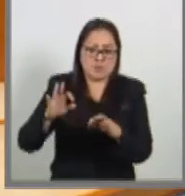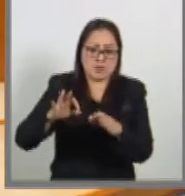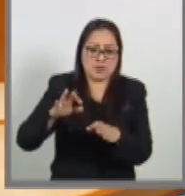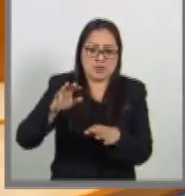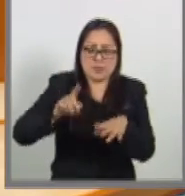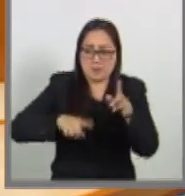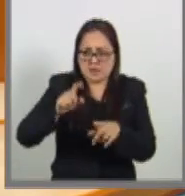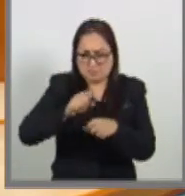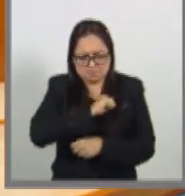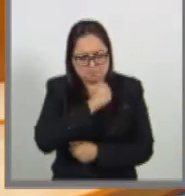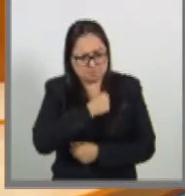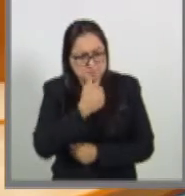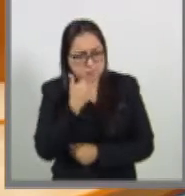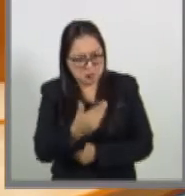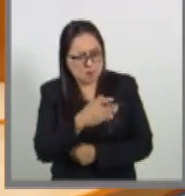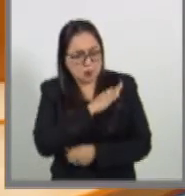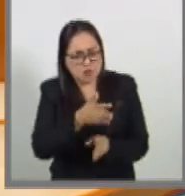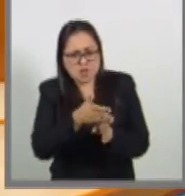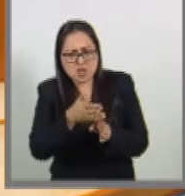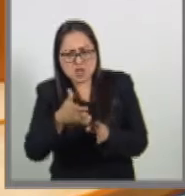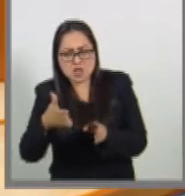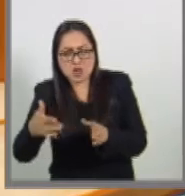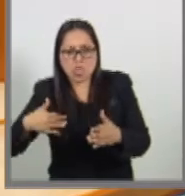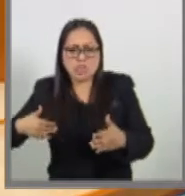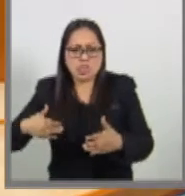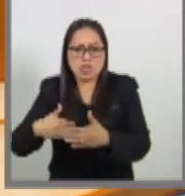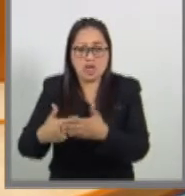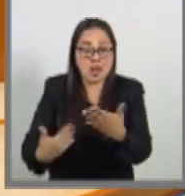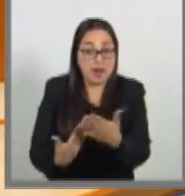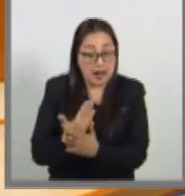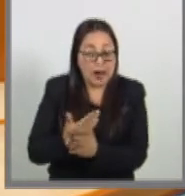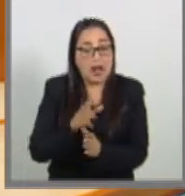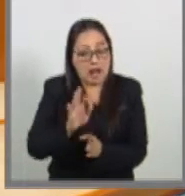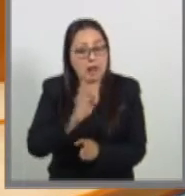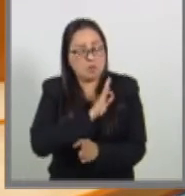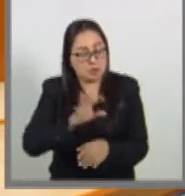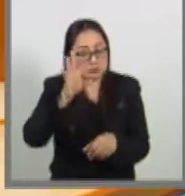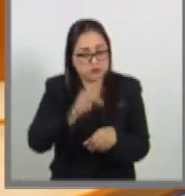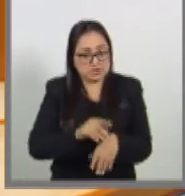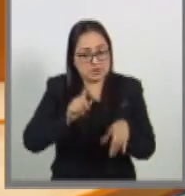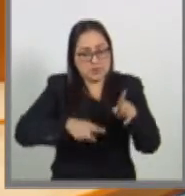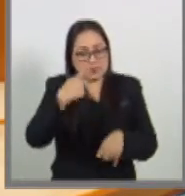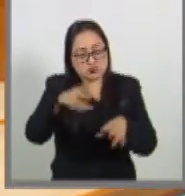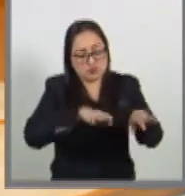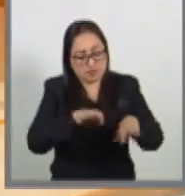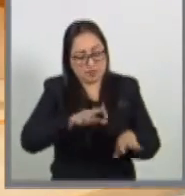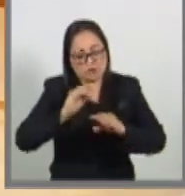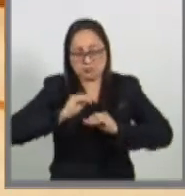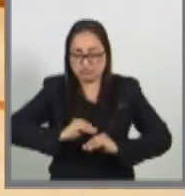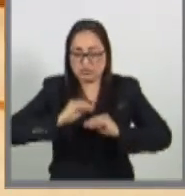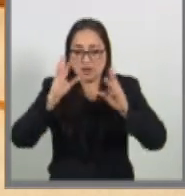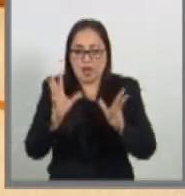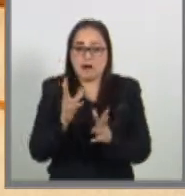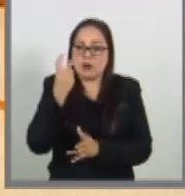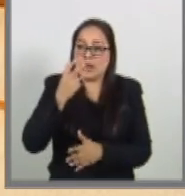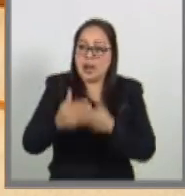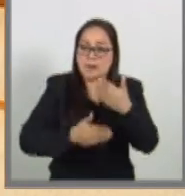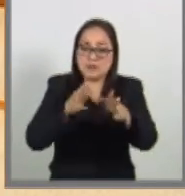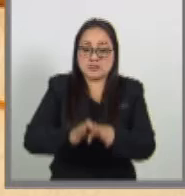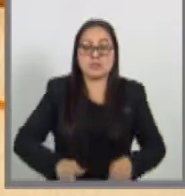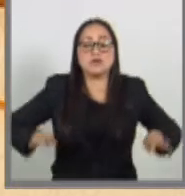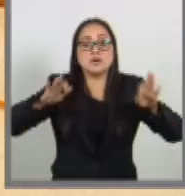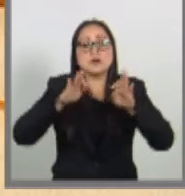y, por supuesto, tomando en cuenta la naturaleza del trabajo que desempeñe. Sin duda, es un avance